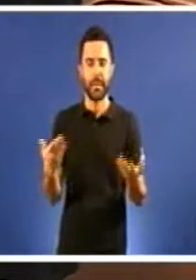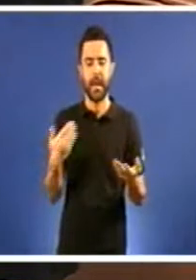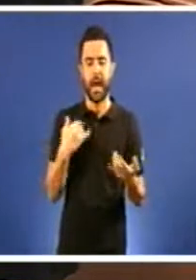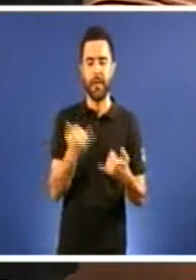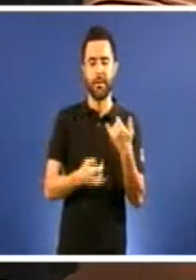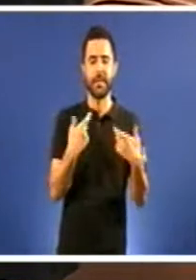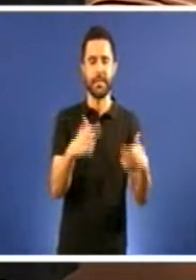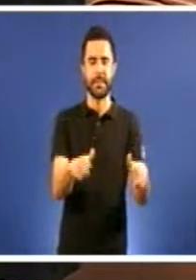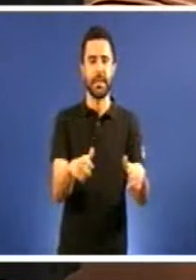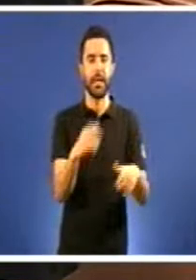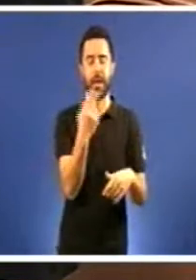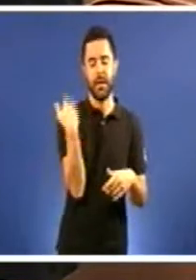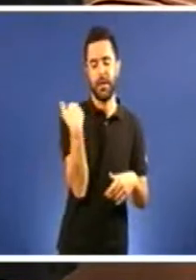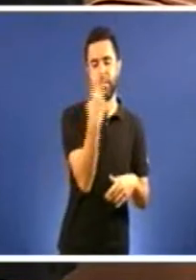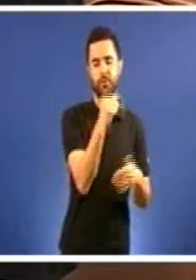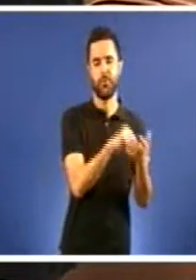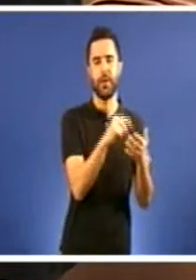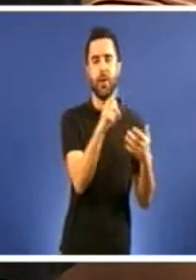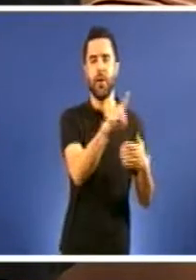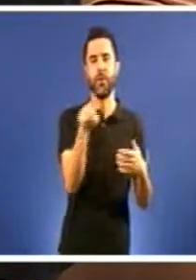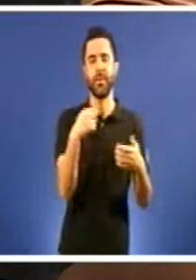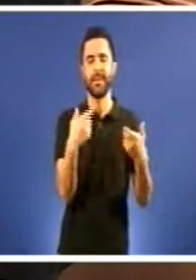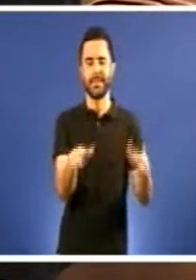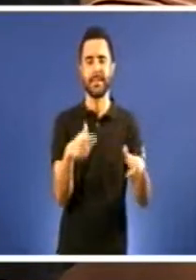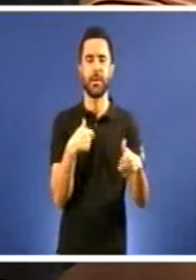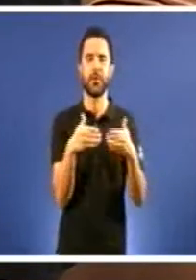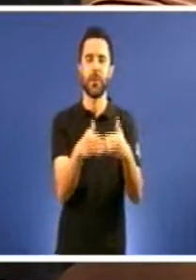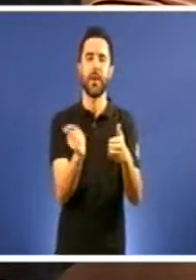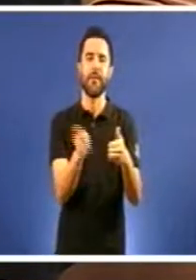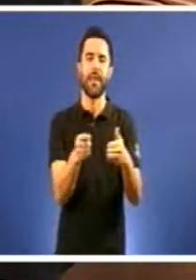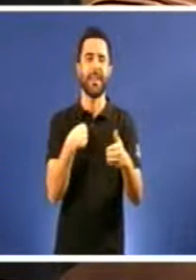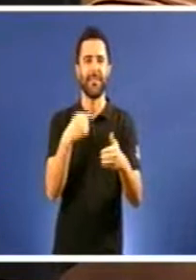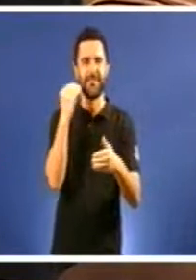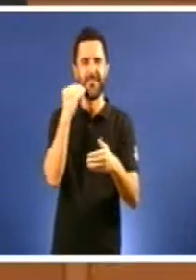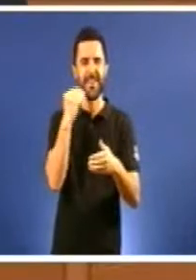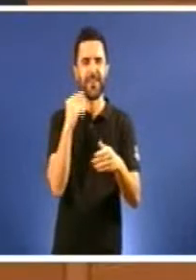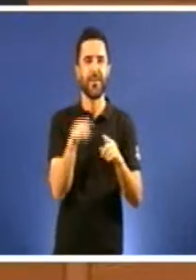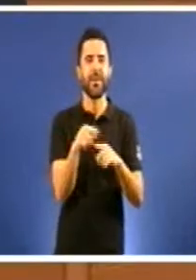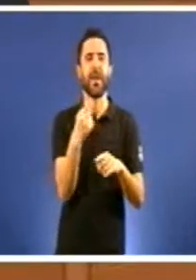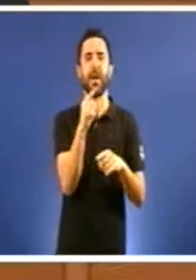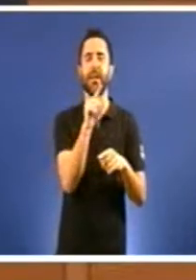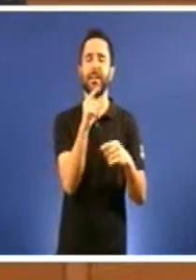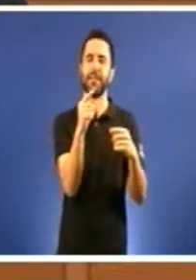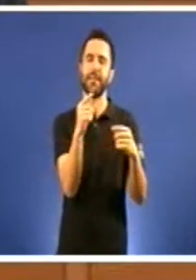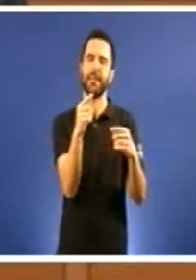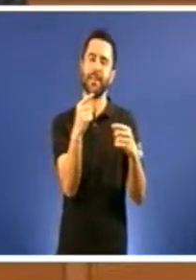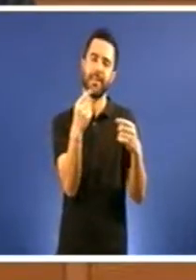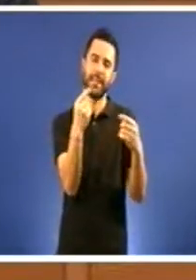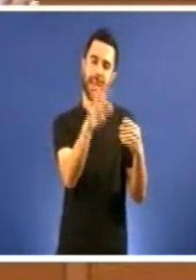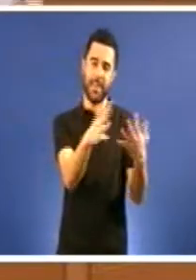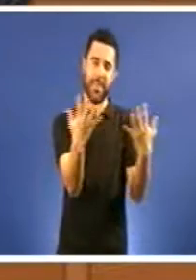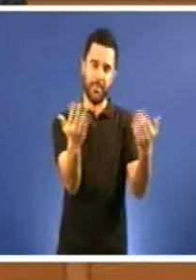Ferrol tiña 10.000 traballadores e hoxe hai menos de 600 traballadores das empresas auxiliares